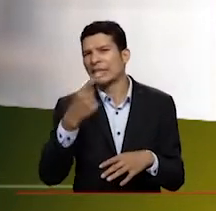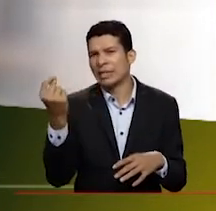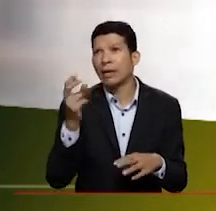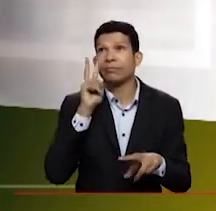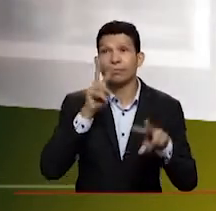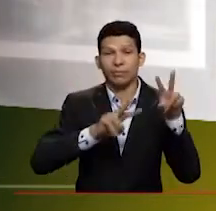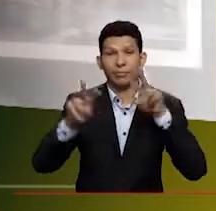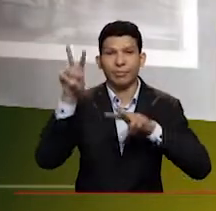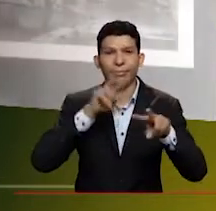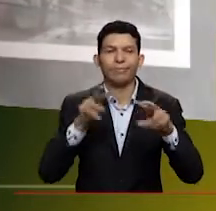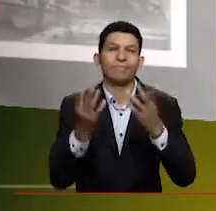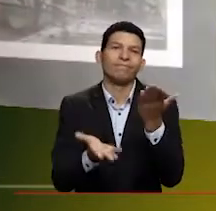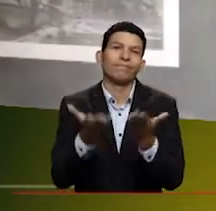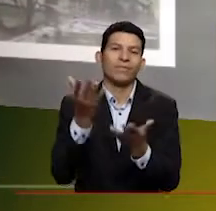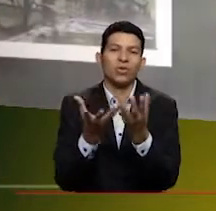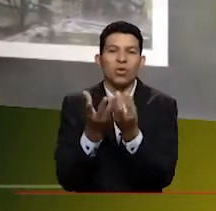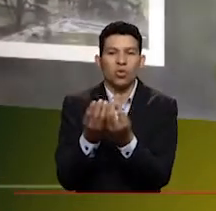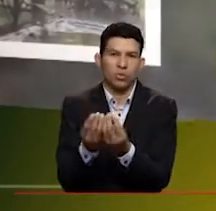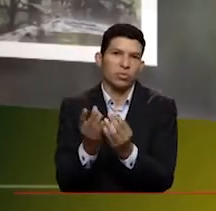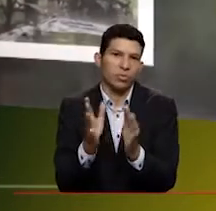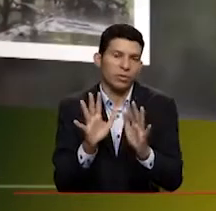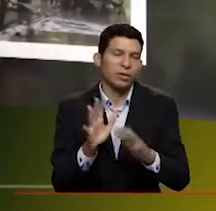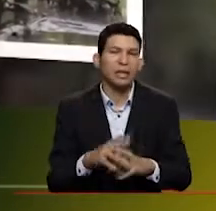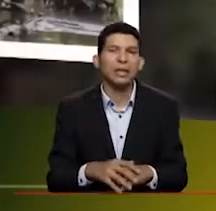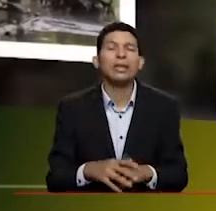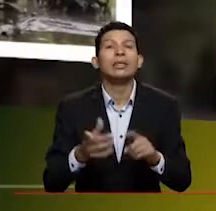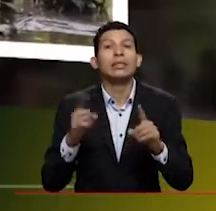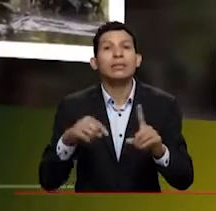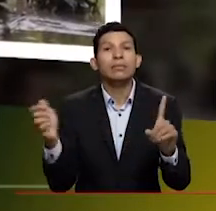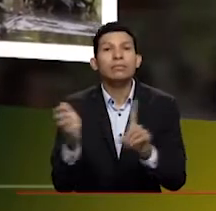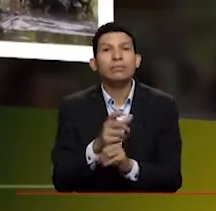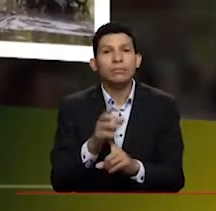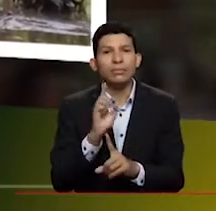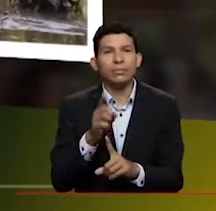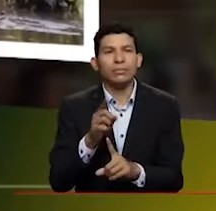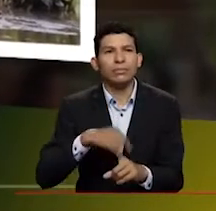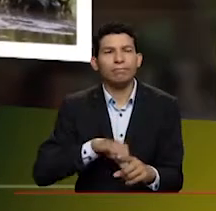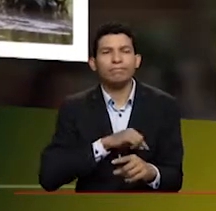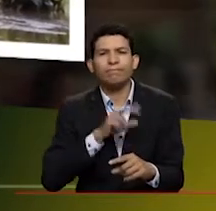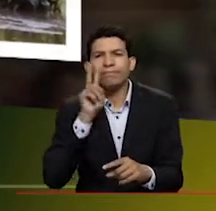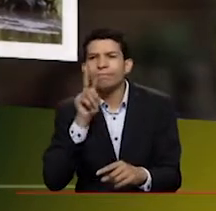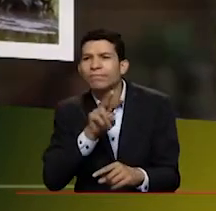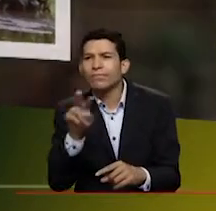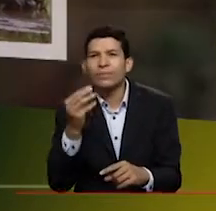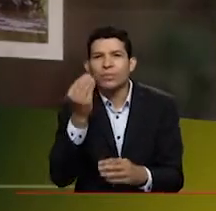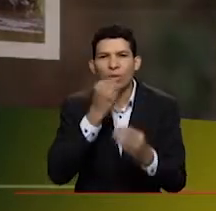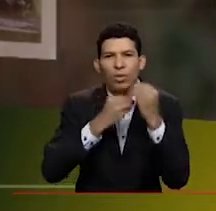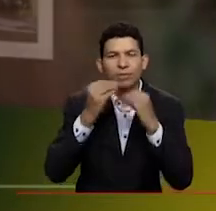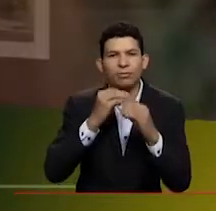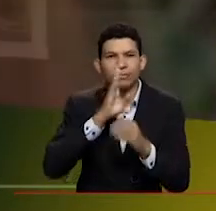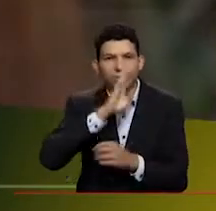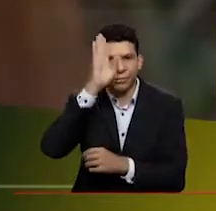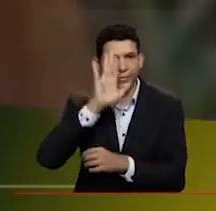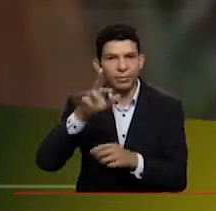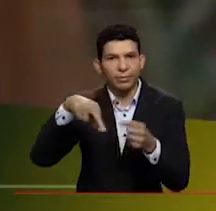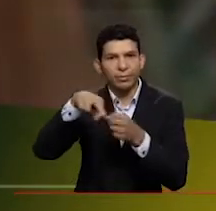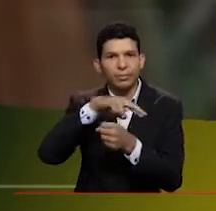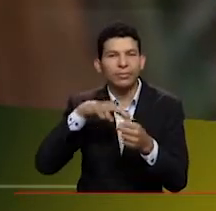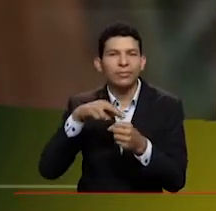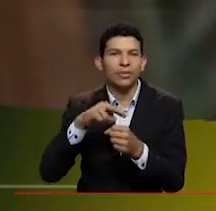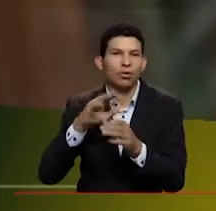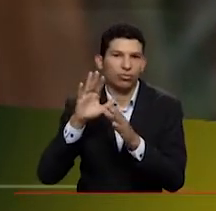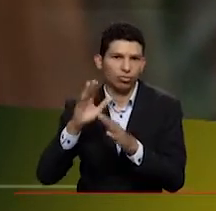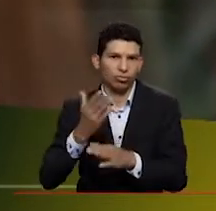tamaño del grupo. También puedes encontrarte con la gastronomía típica de la región, con las matronas,